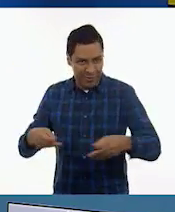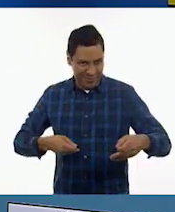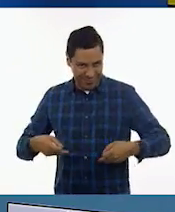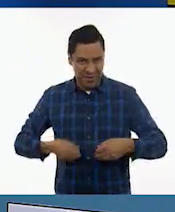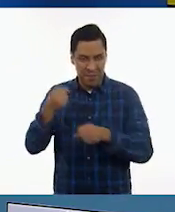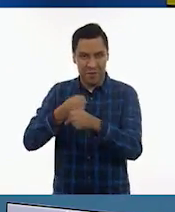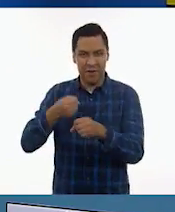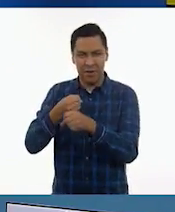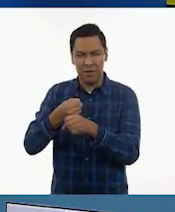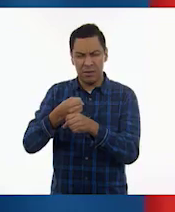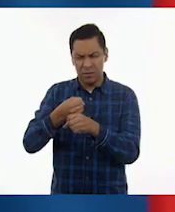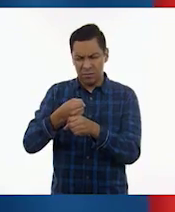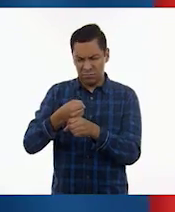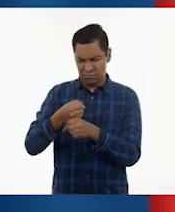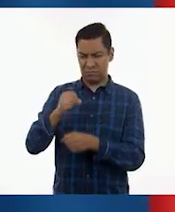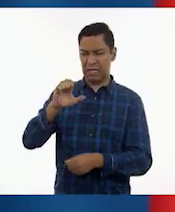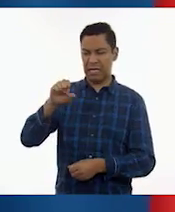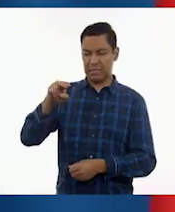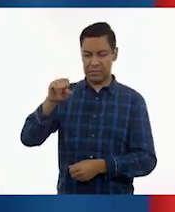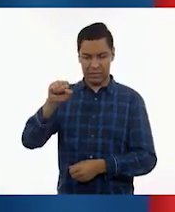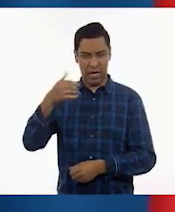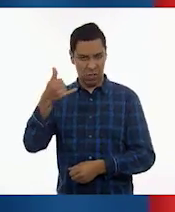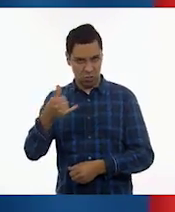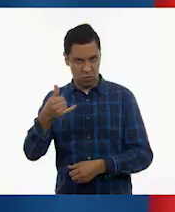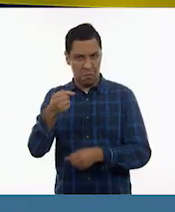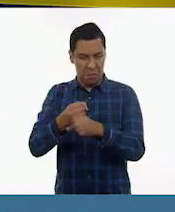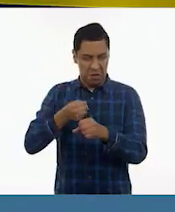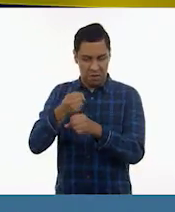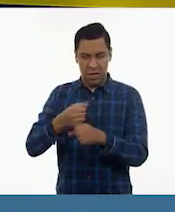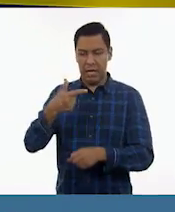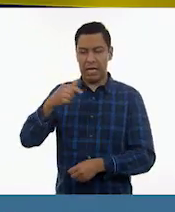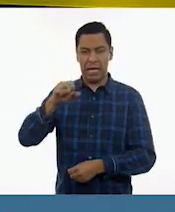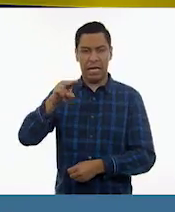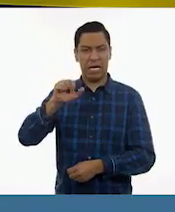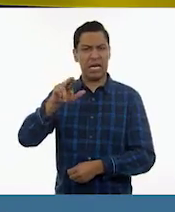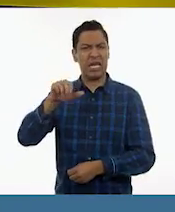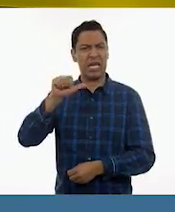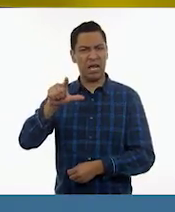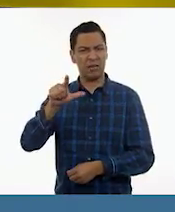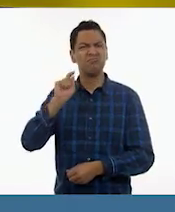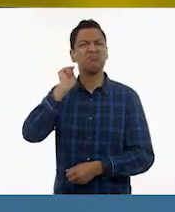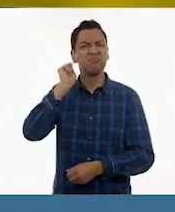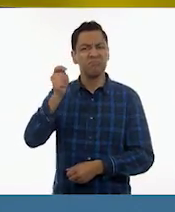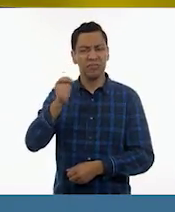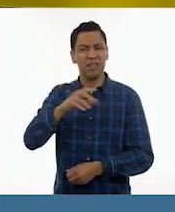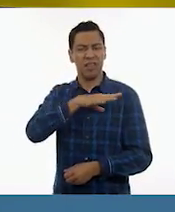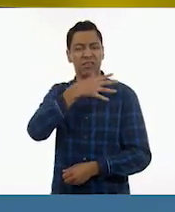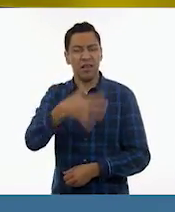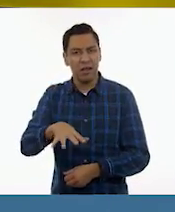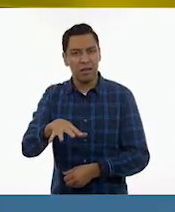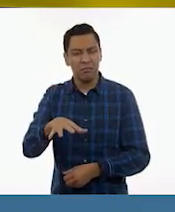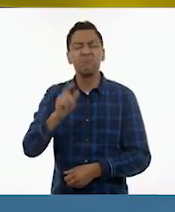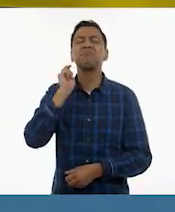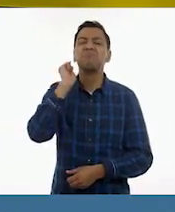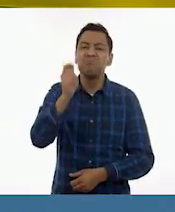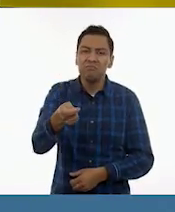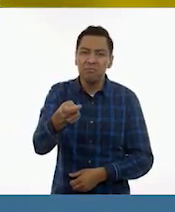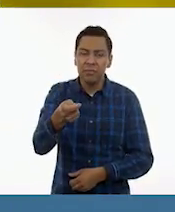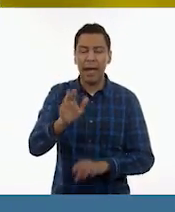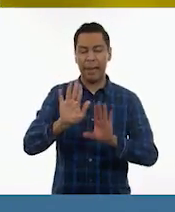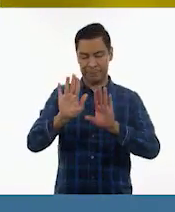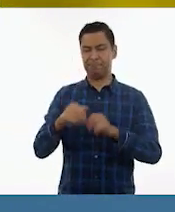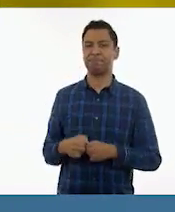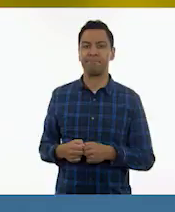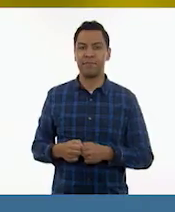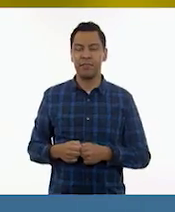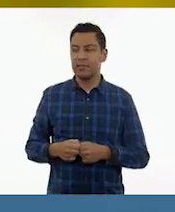¡Qué buena pregunta! ¿Verdad, María? Sí, siempre hacen muy buenas preguntas. Sí, sí, sí. Y, pues, bueno, mira, yo te quiero contar que